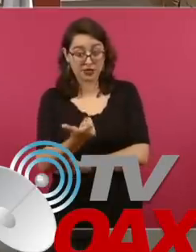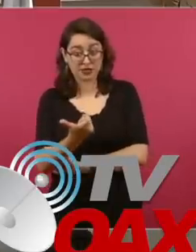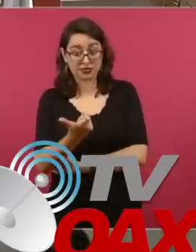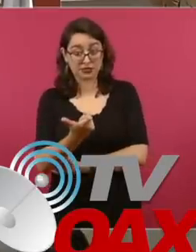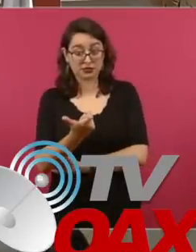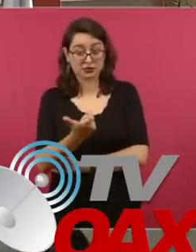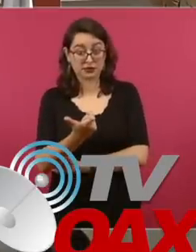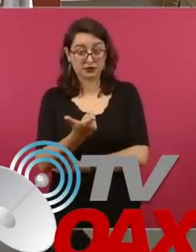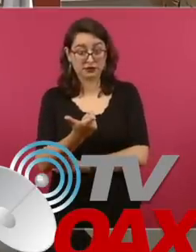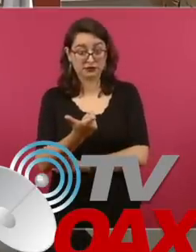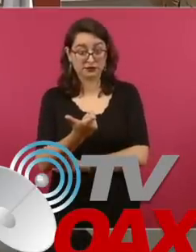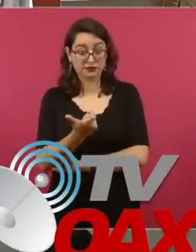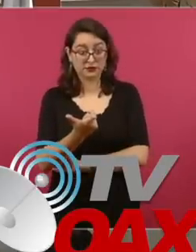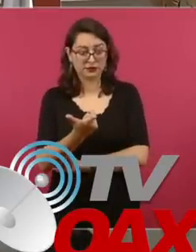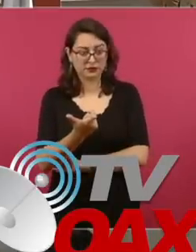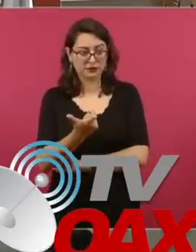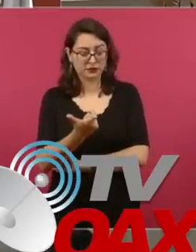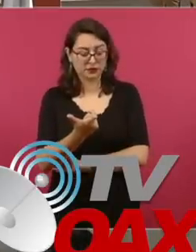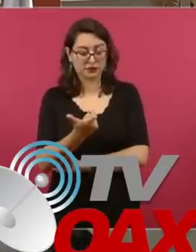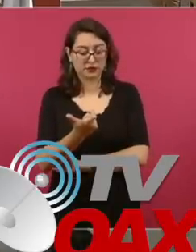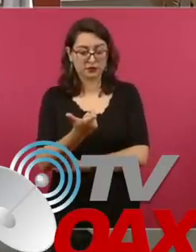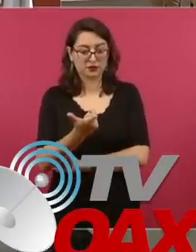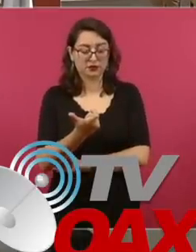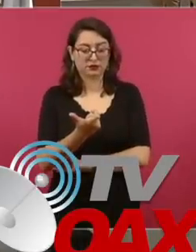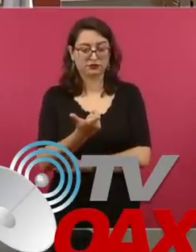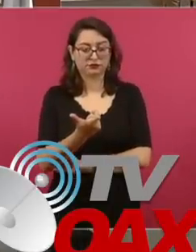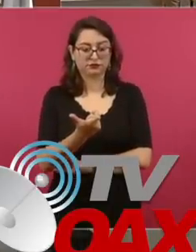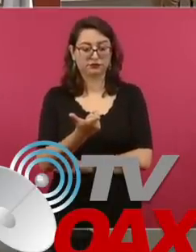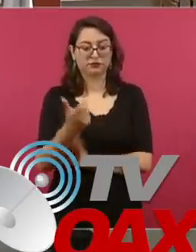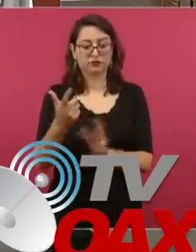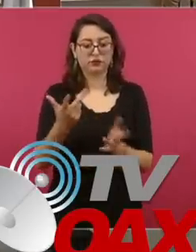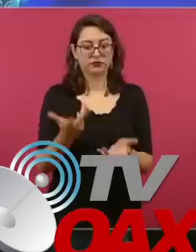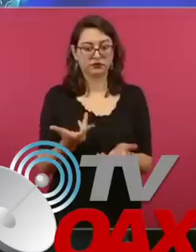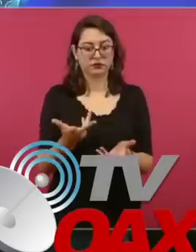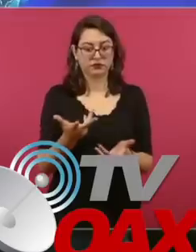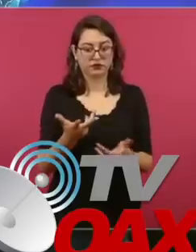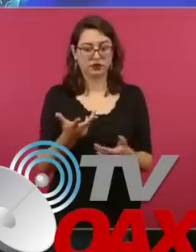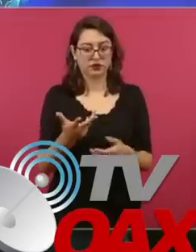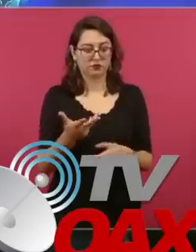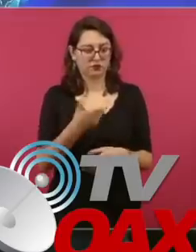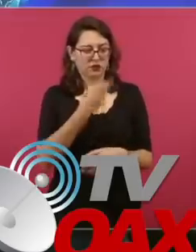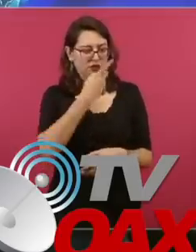si nos dan exacta la cifra. ¿Y cuánto es la superficie?